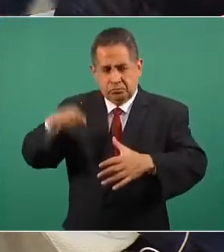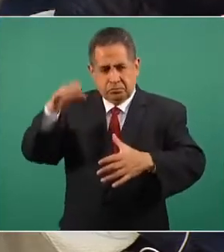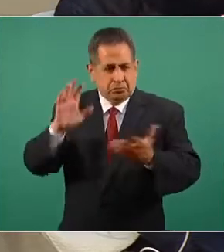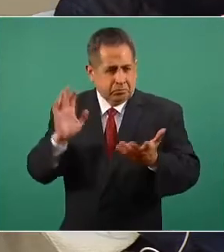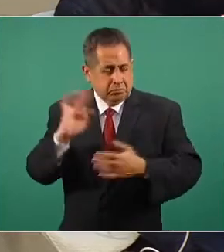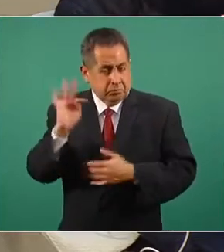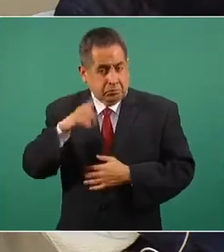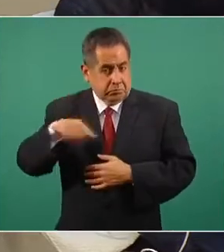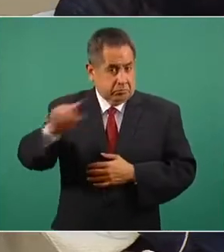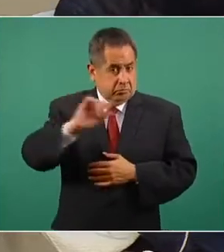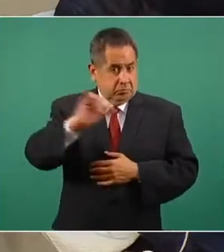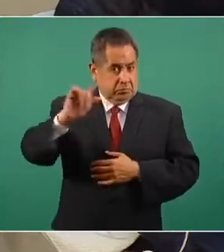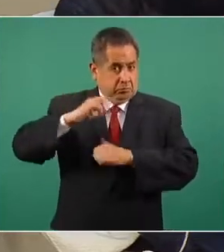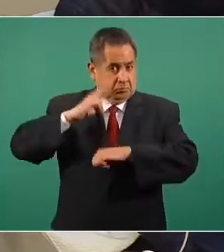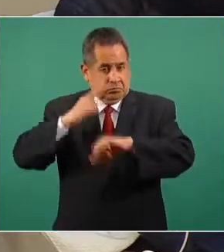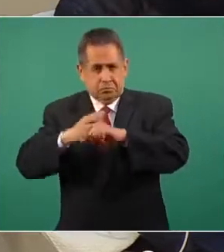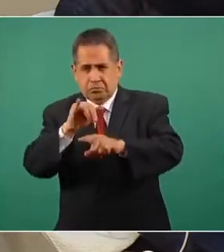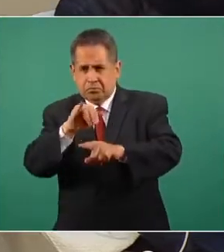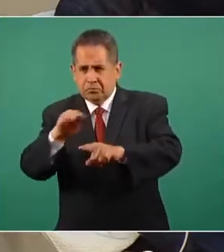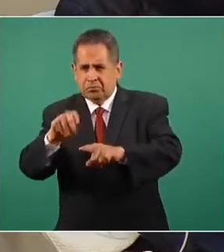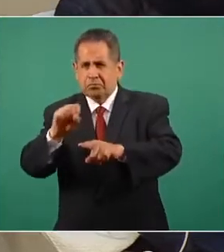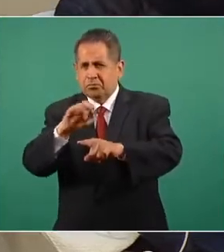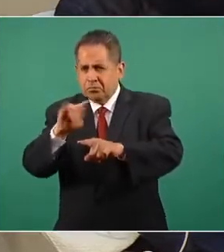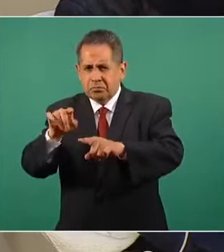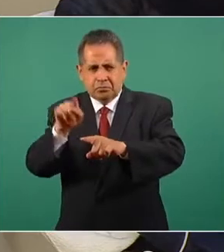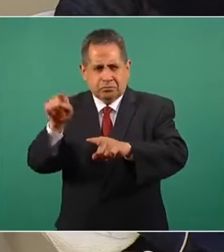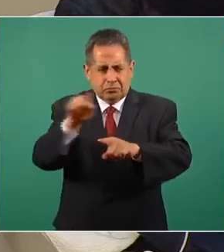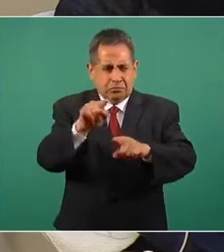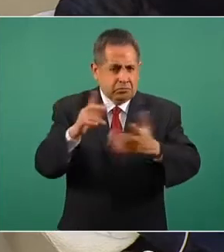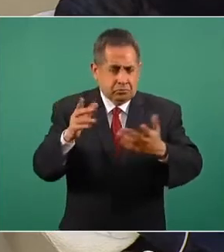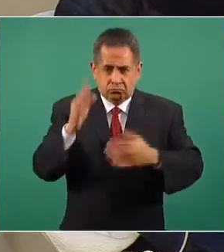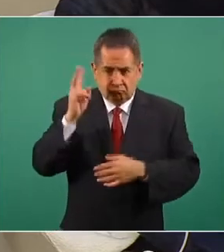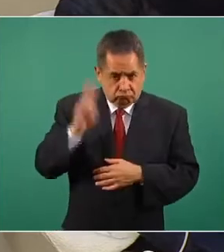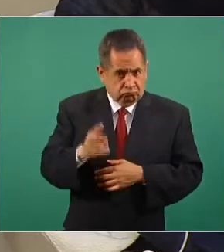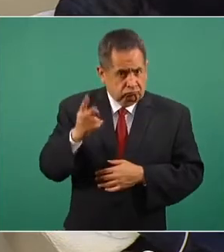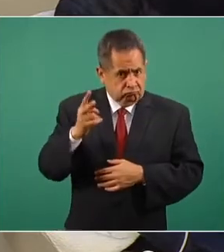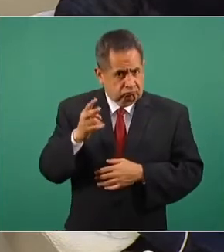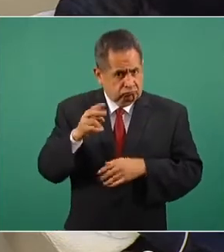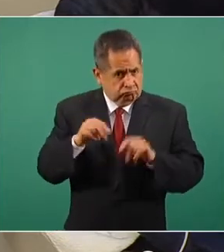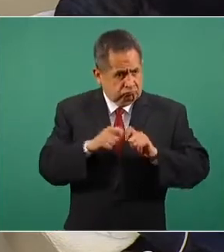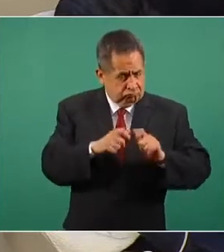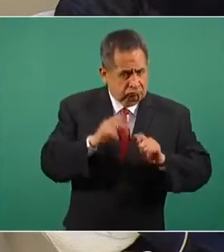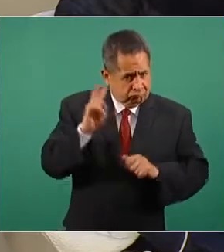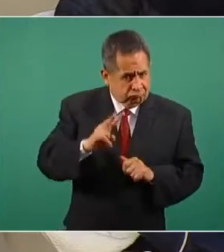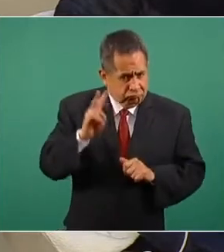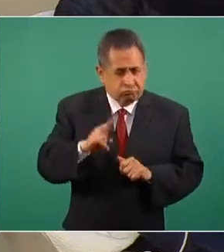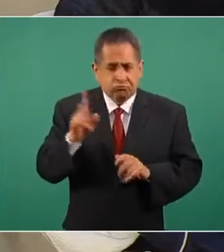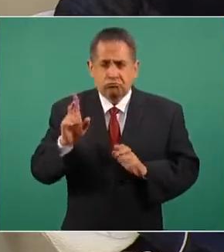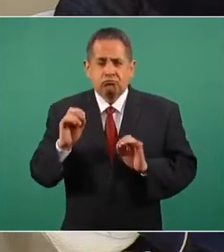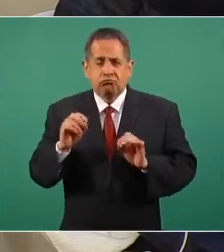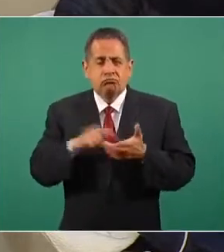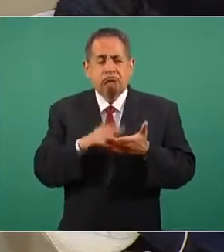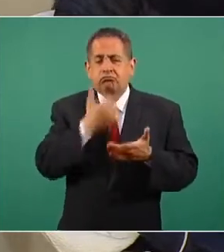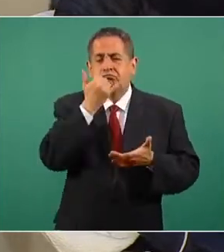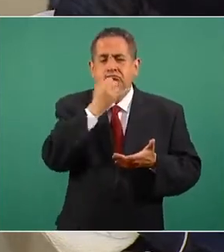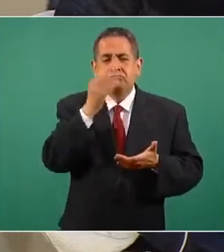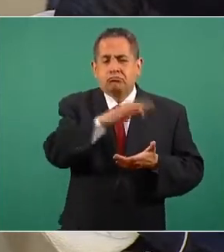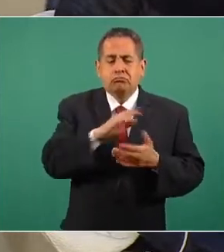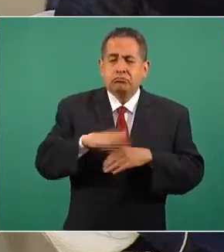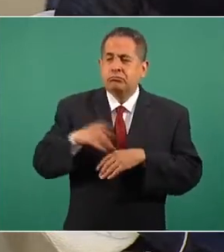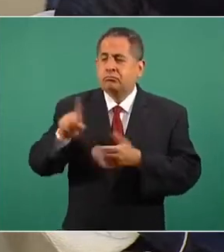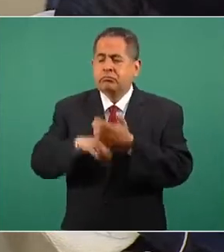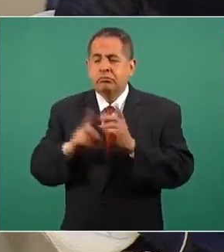sé si aquí las autoridades nos puedan corroborar esta información para que estas personas estén tranquilas, porque lo que